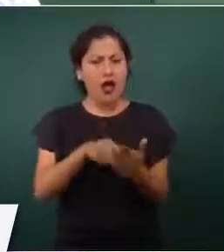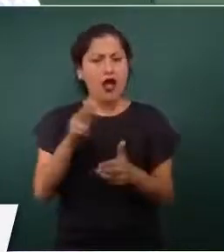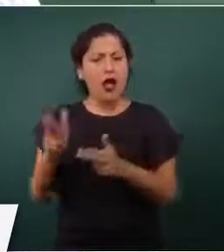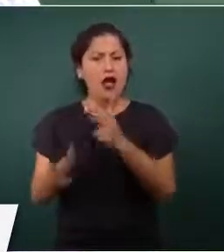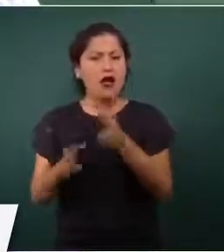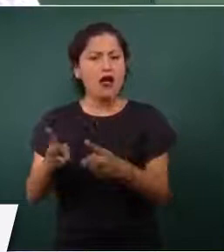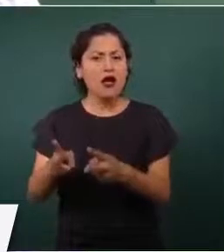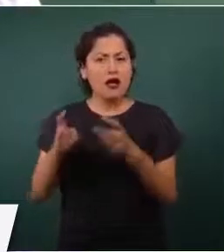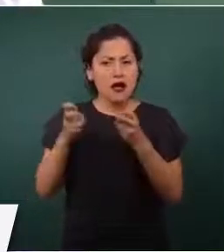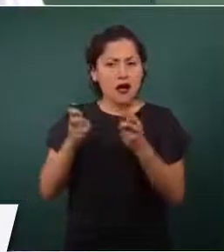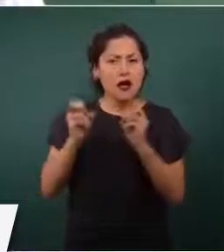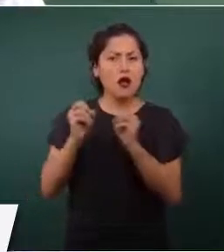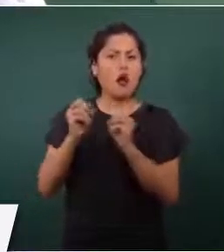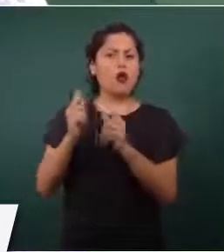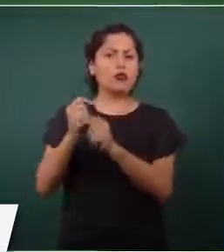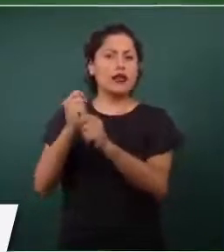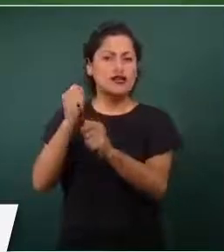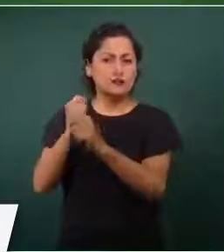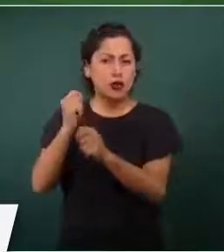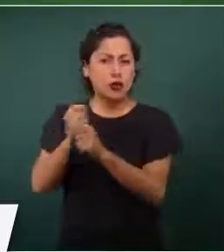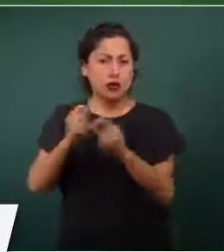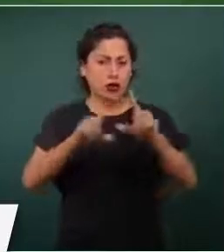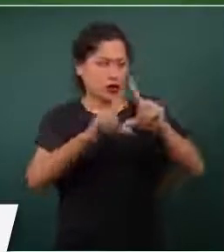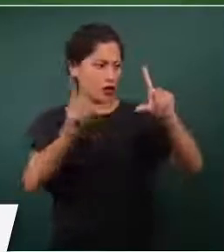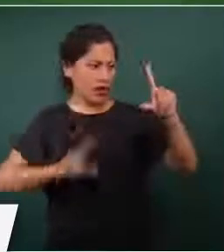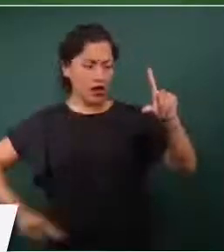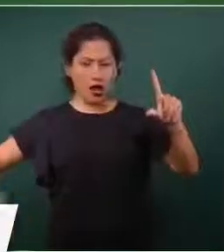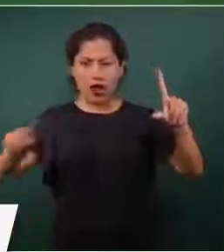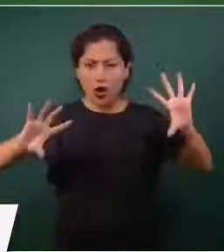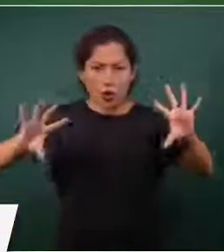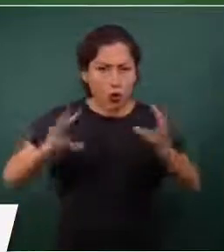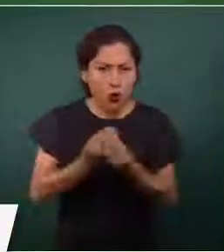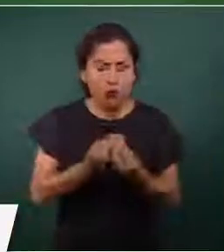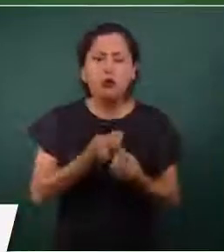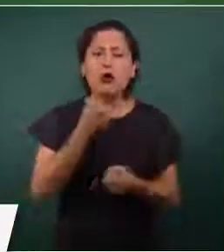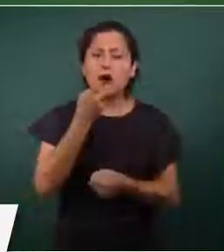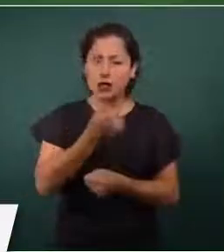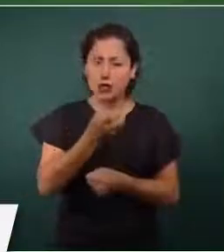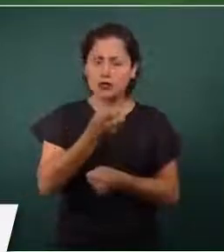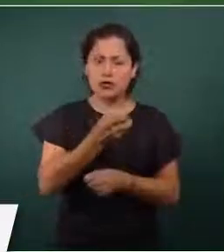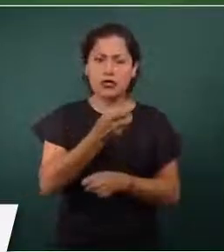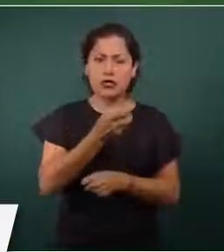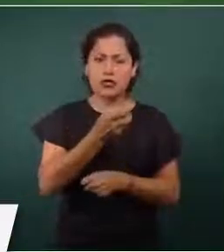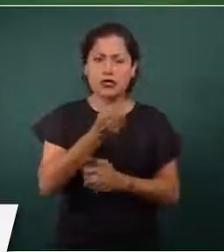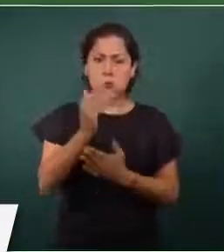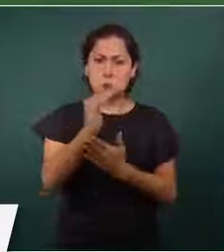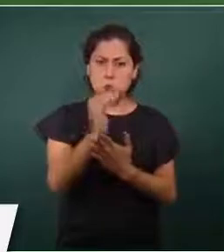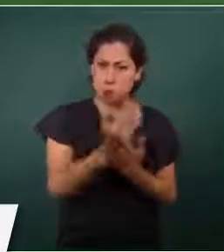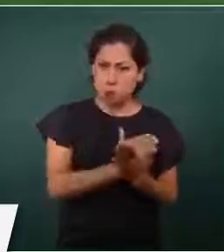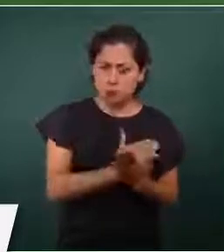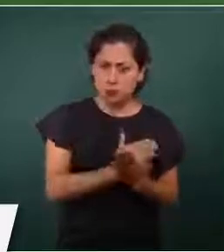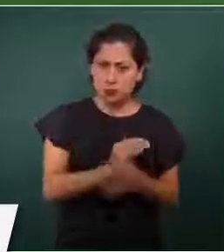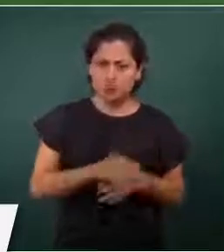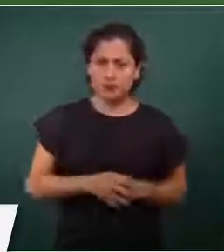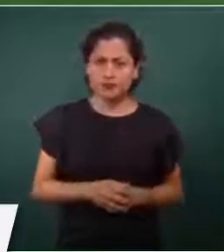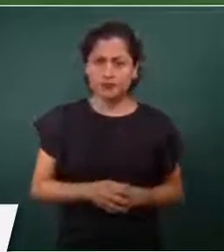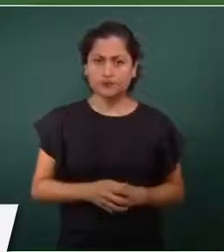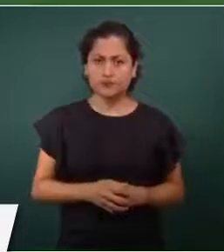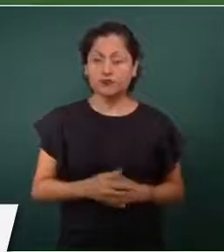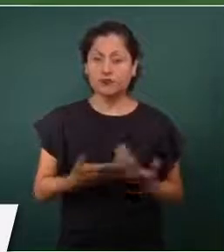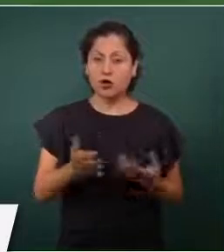robo a transporte en todo el país. Hay una comunicación constante,